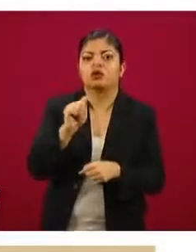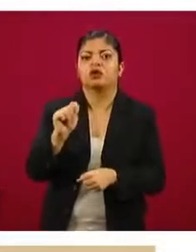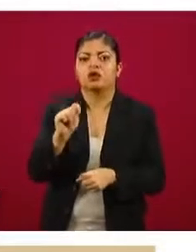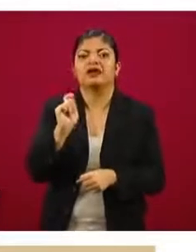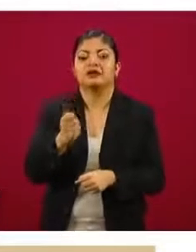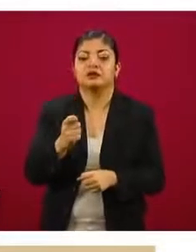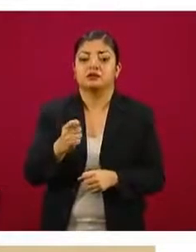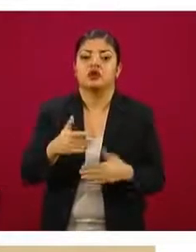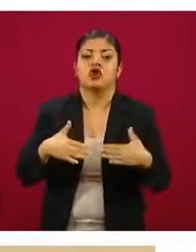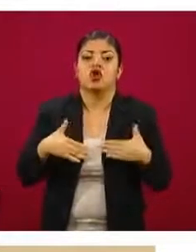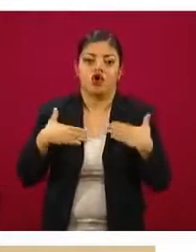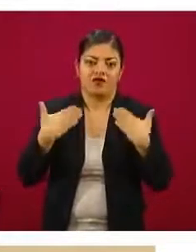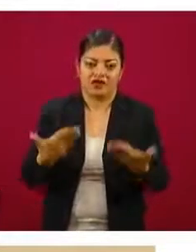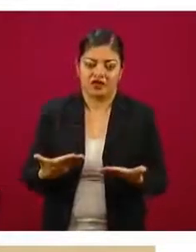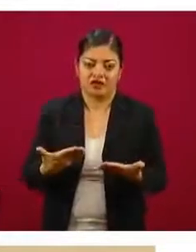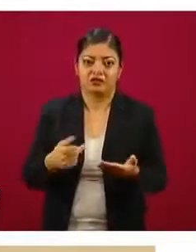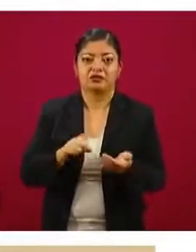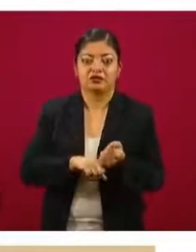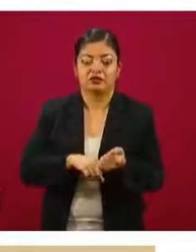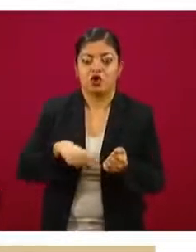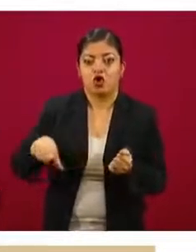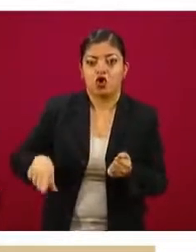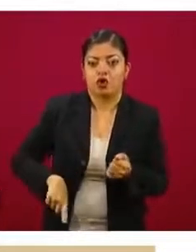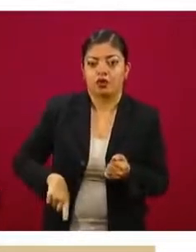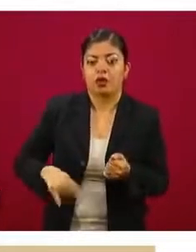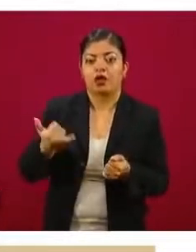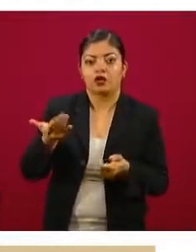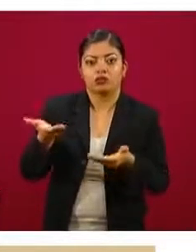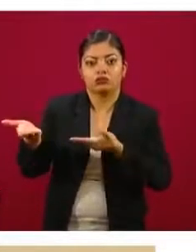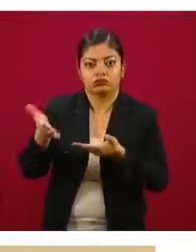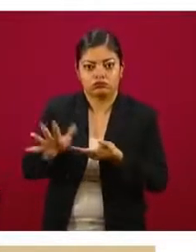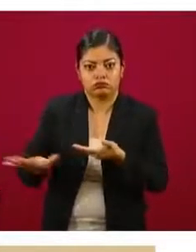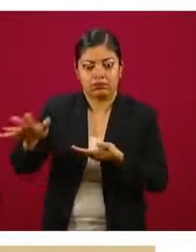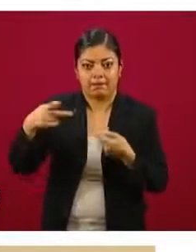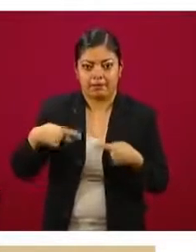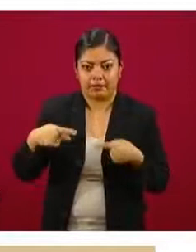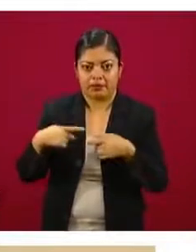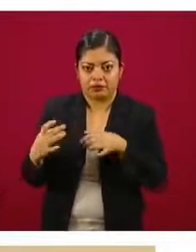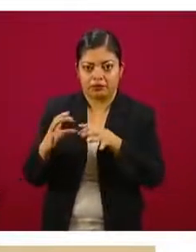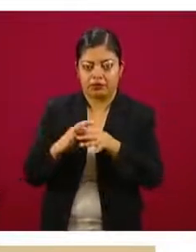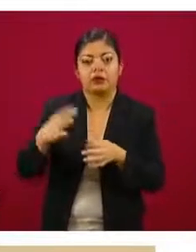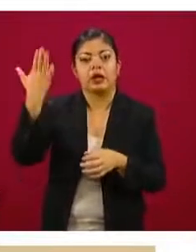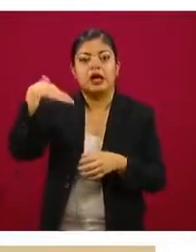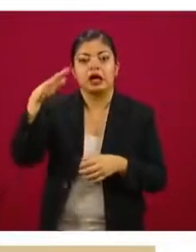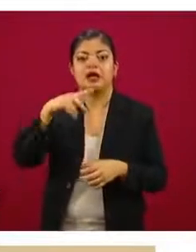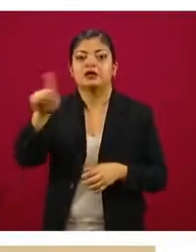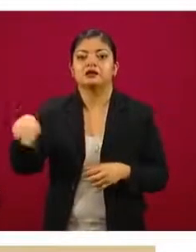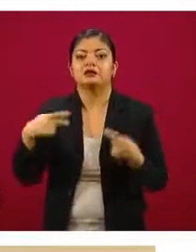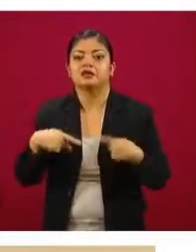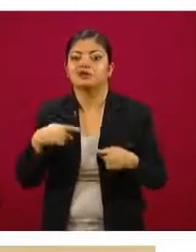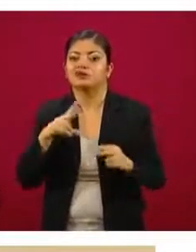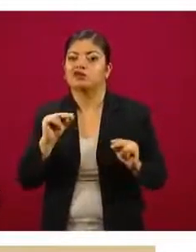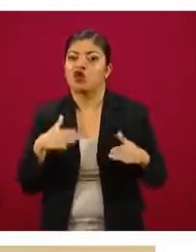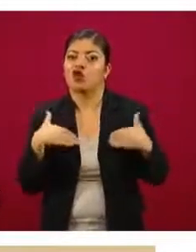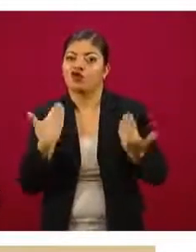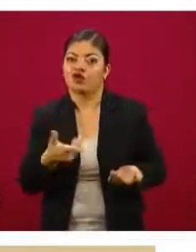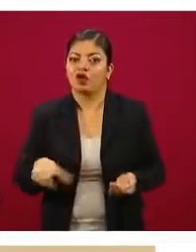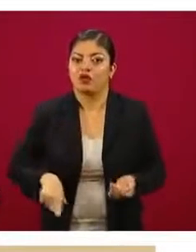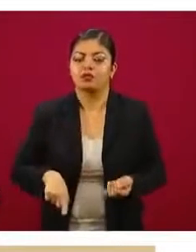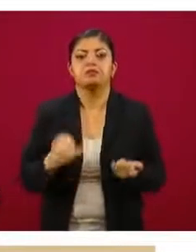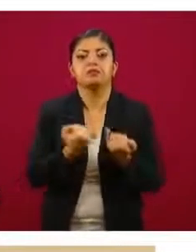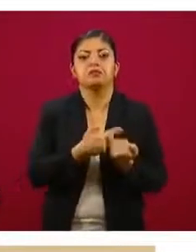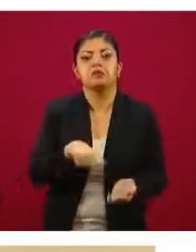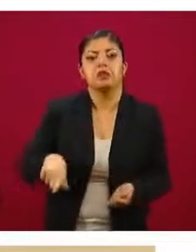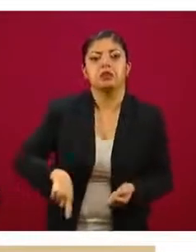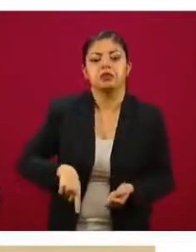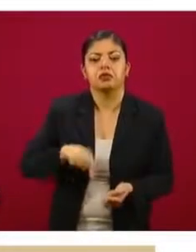confianza. Las relaciones entre gobierno y sociedad se partían en que los ciudadanos no confiaban en el gobierno, pero tampoco el gobierno confiaba en